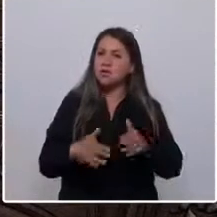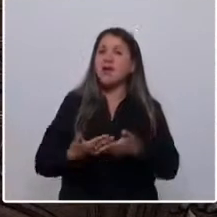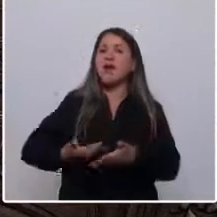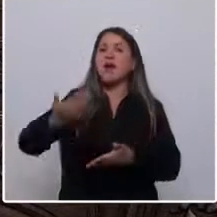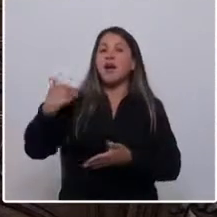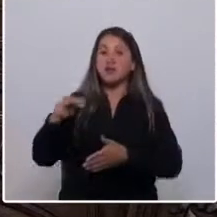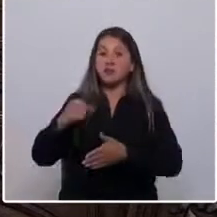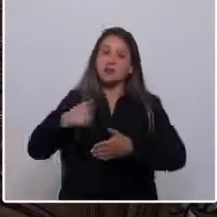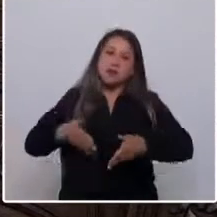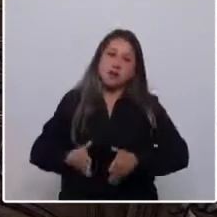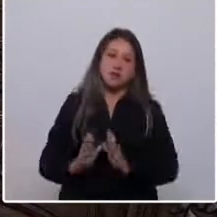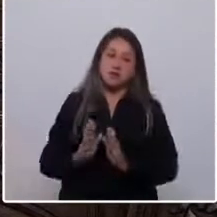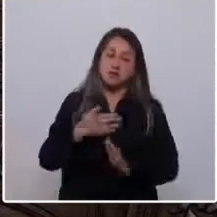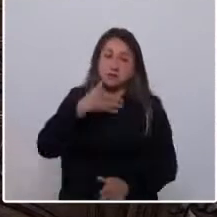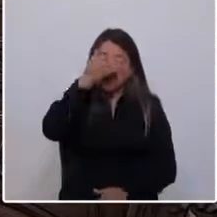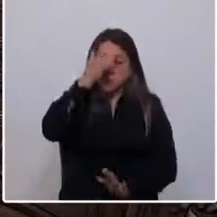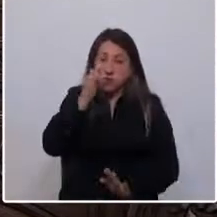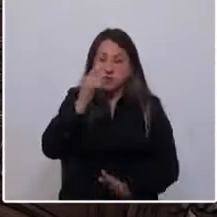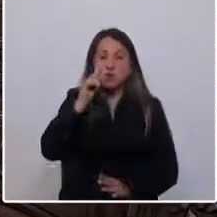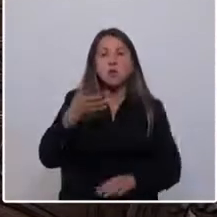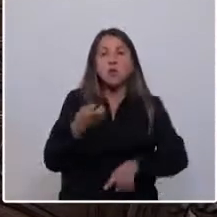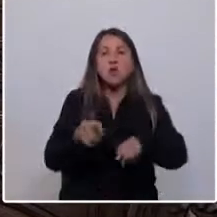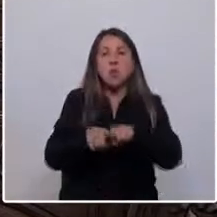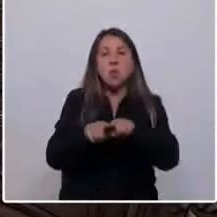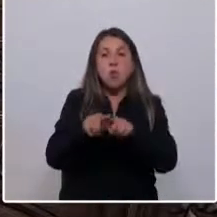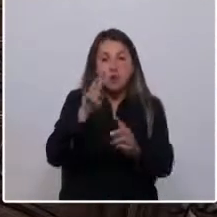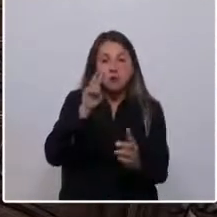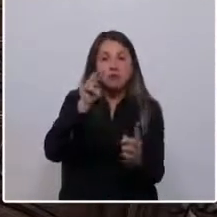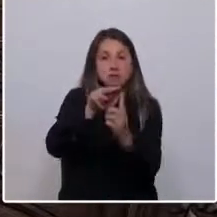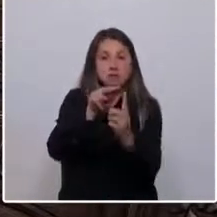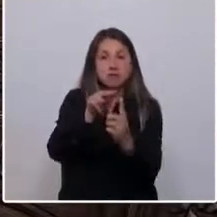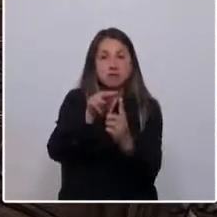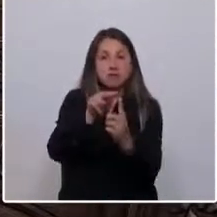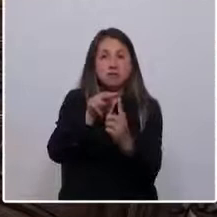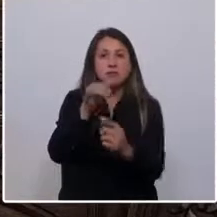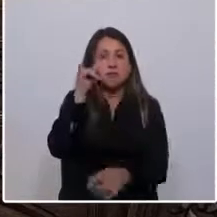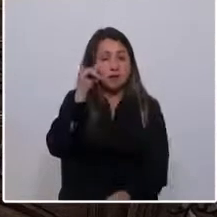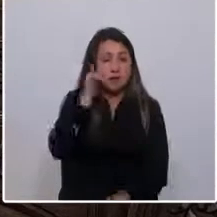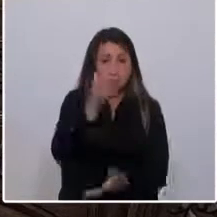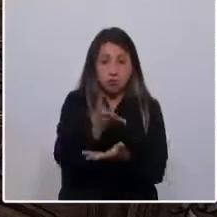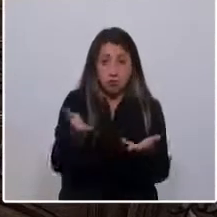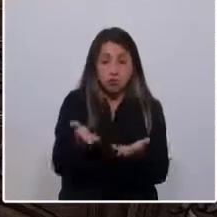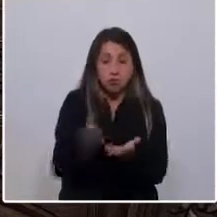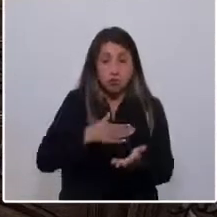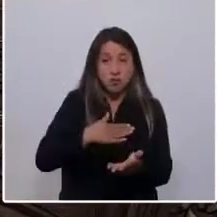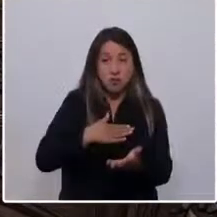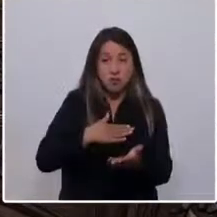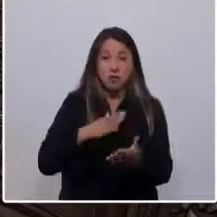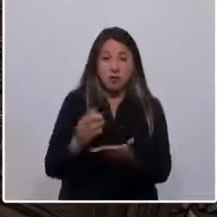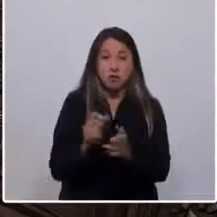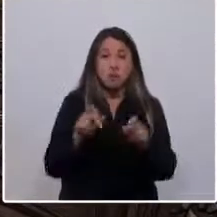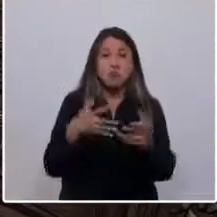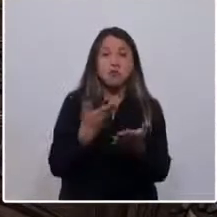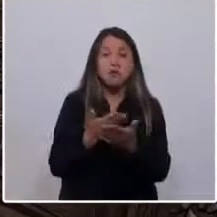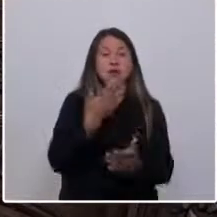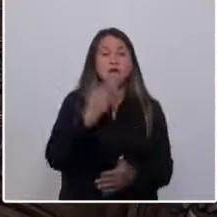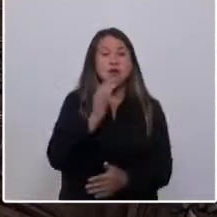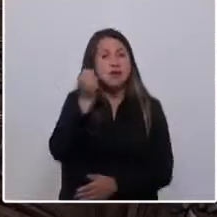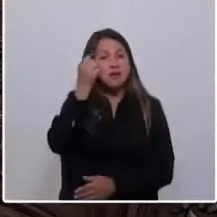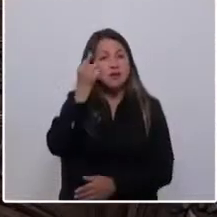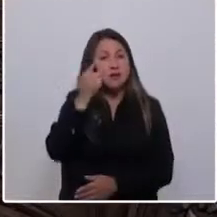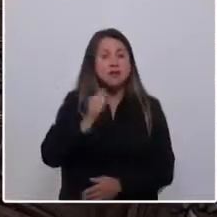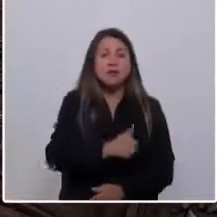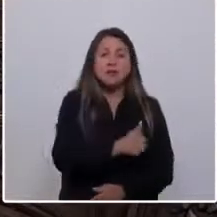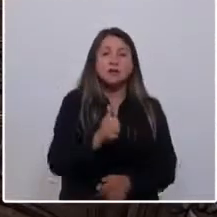de mi nacimiento, pero si debo pedirle perdón mirándole a los ojos estoy dispuesto a hacerlo, si eso lleva a la paz y a mejorar el entendimiento entre todos